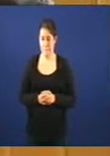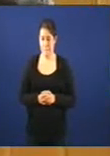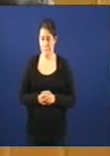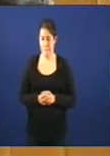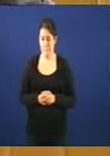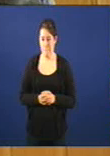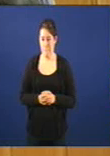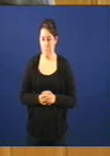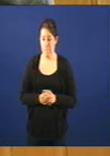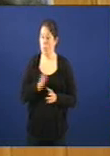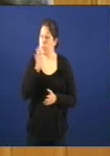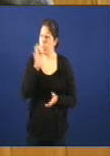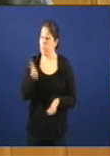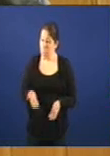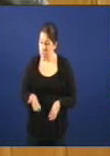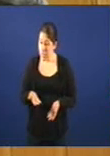Que pasa?